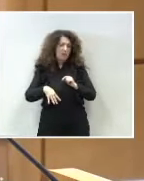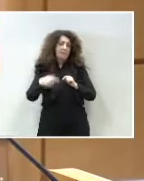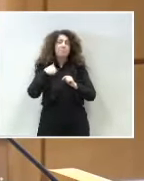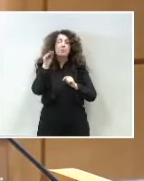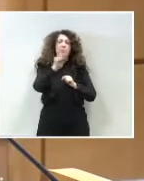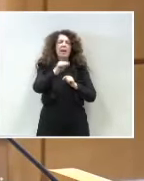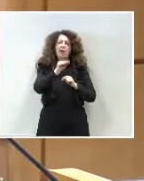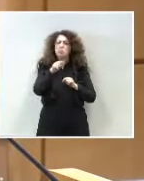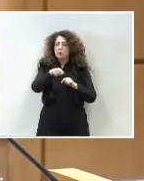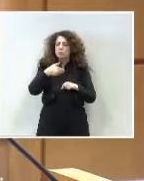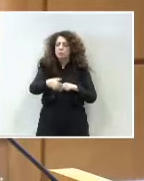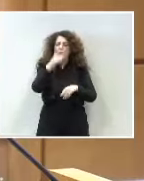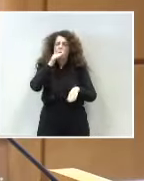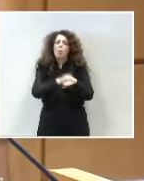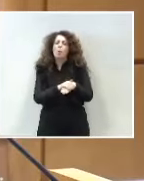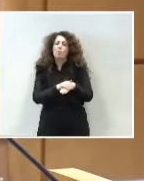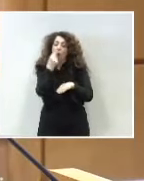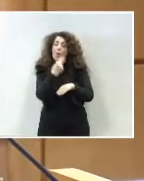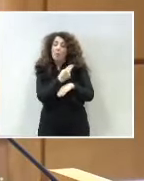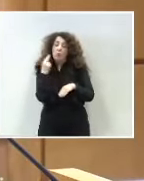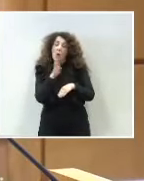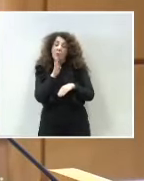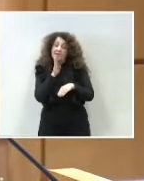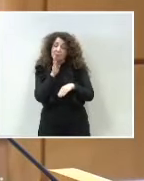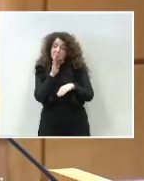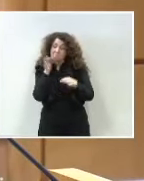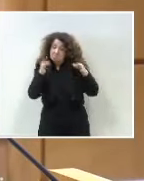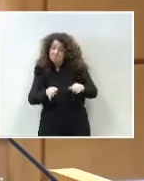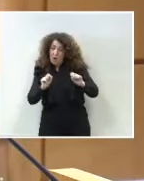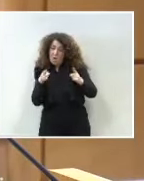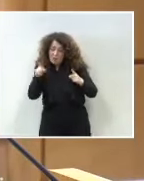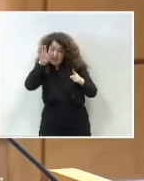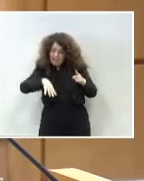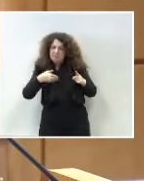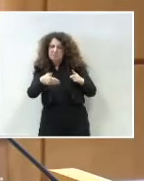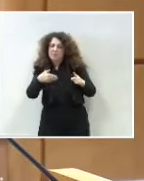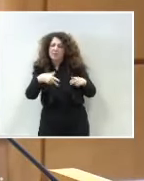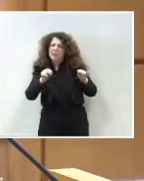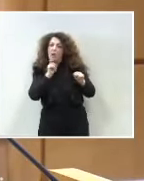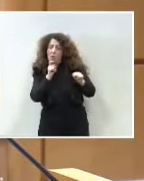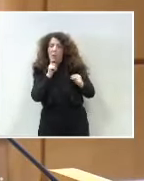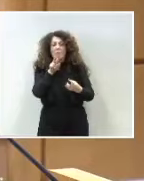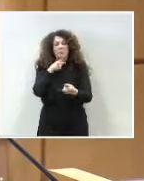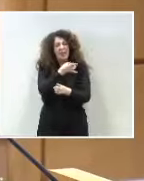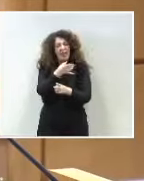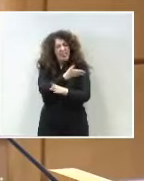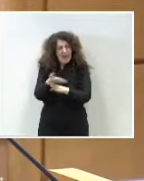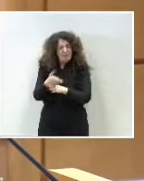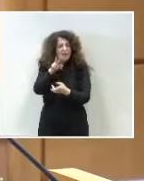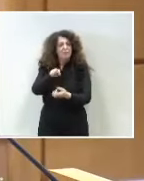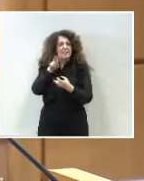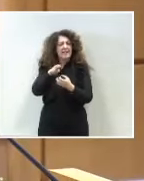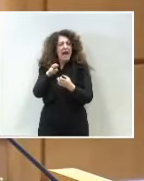cómo piensa cumplir los compromisos con Cataluña, cómo piensa acabar con el déficit fiscal, con la infrafinanciación